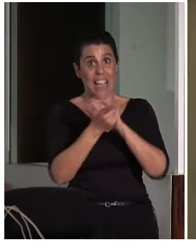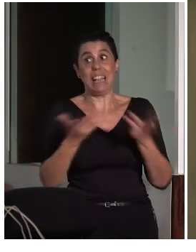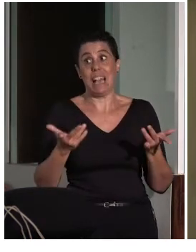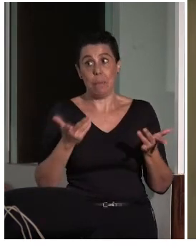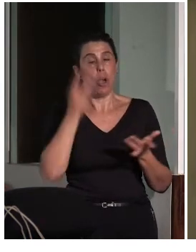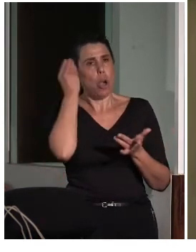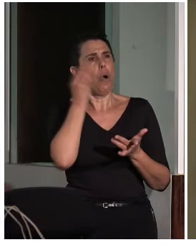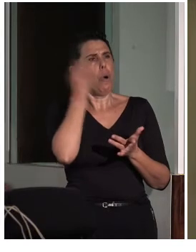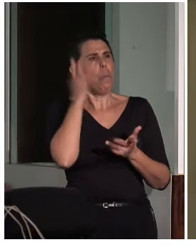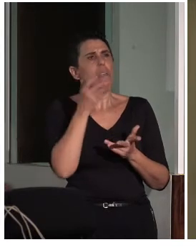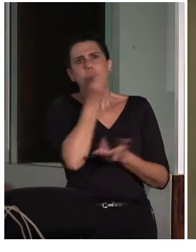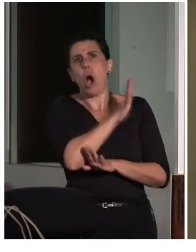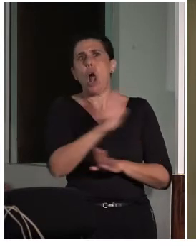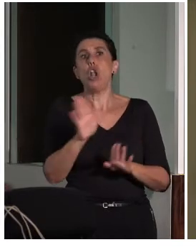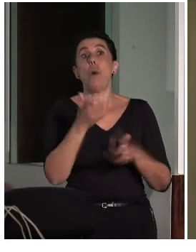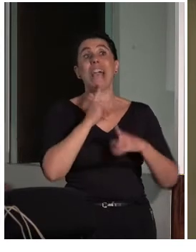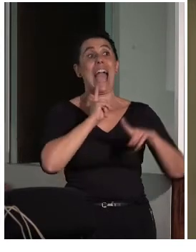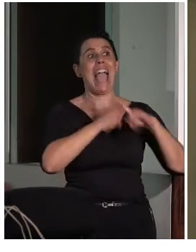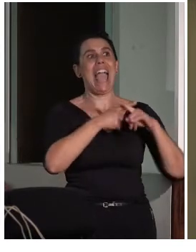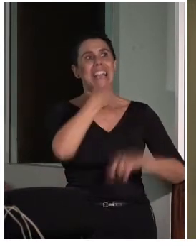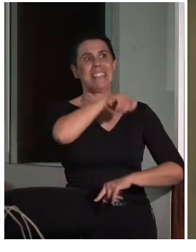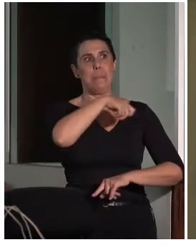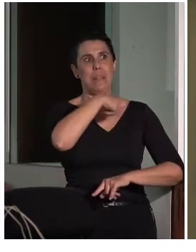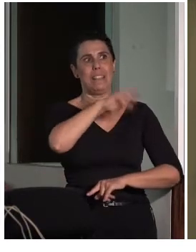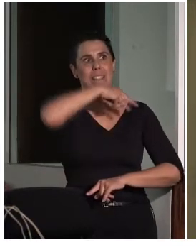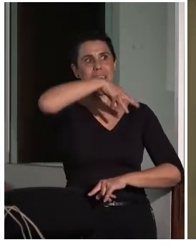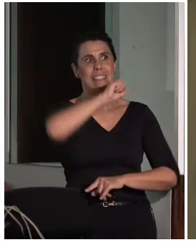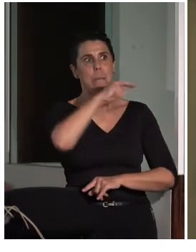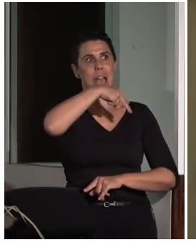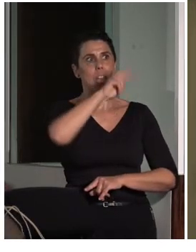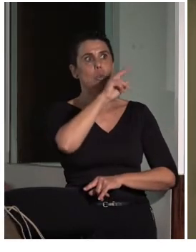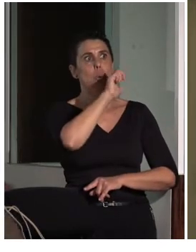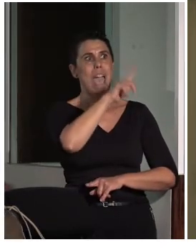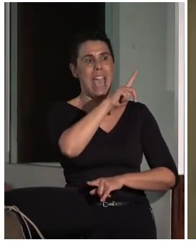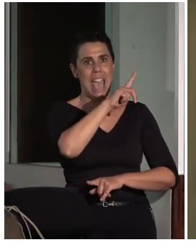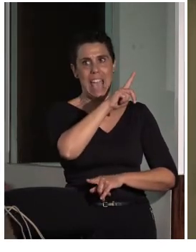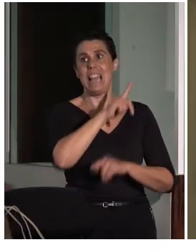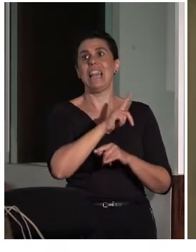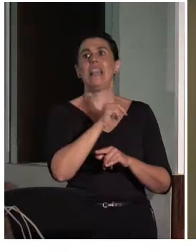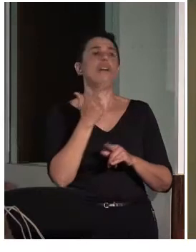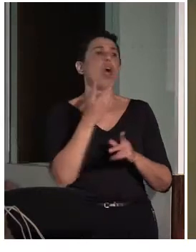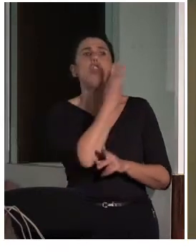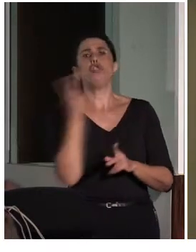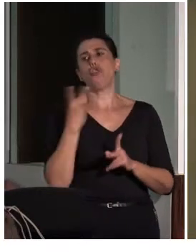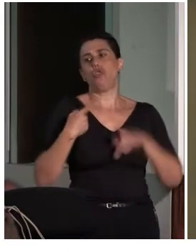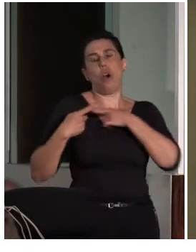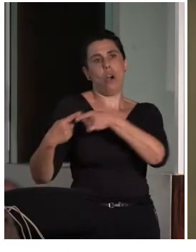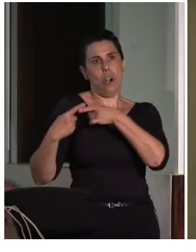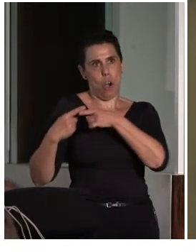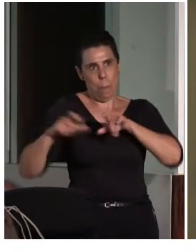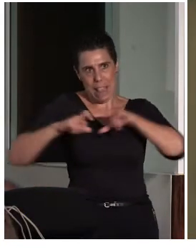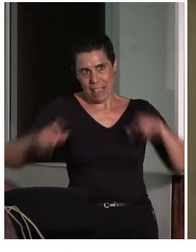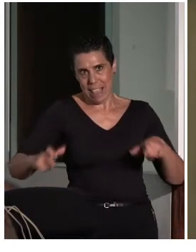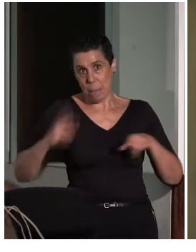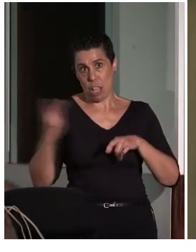Movilla, ex presidente de FEASPE, que estaba compartiendo este evento, que subiera a la mesa también para dar su